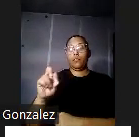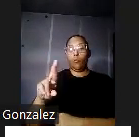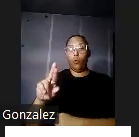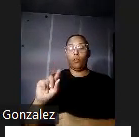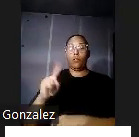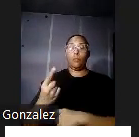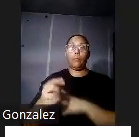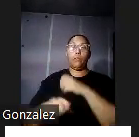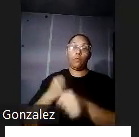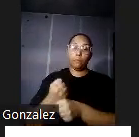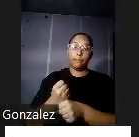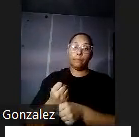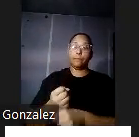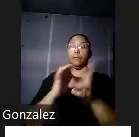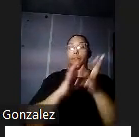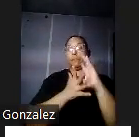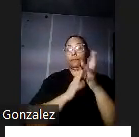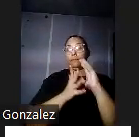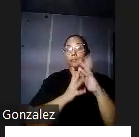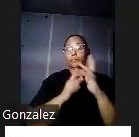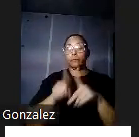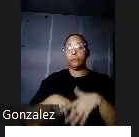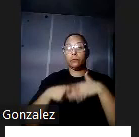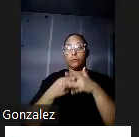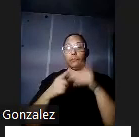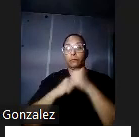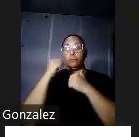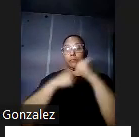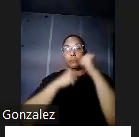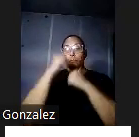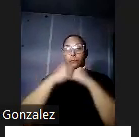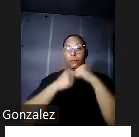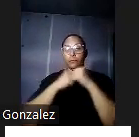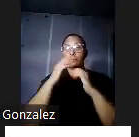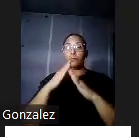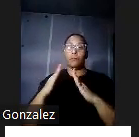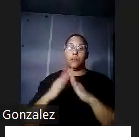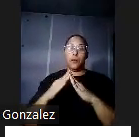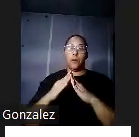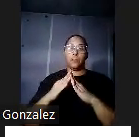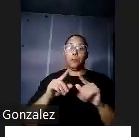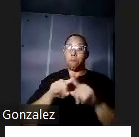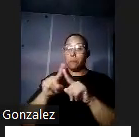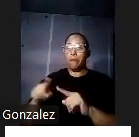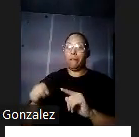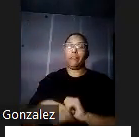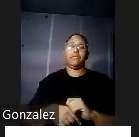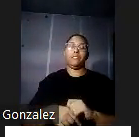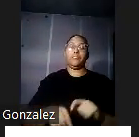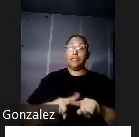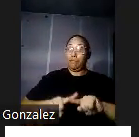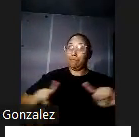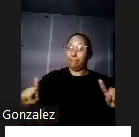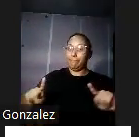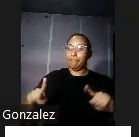urbanístico del condado se comenzaron a construir estas grandes casas con distinción, ¿no? Lo que resultó en